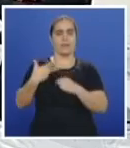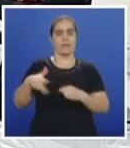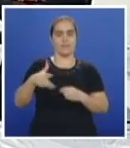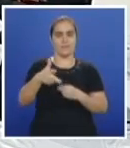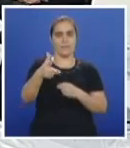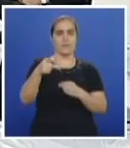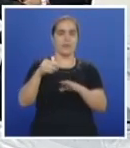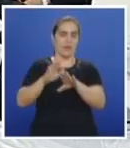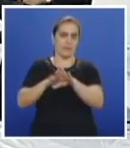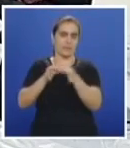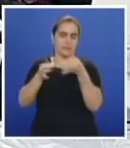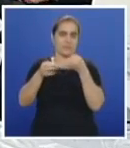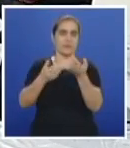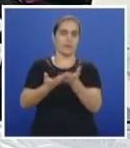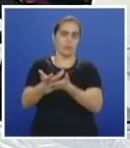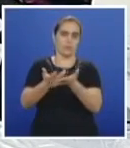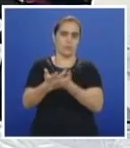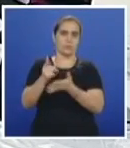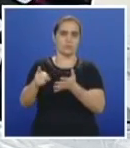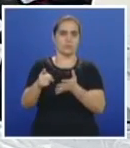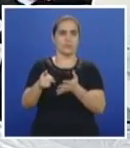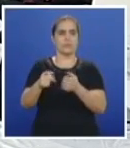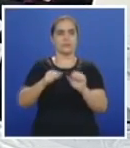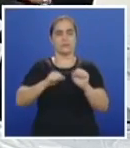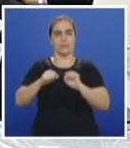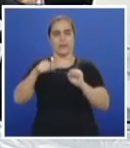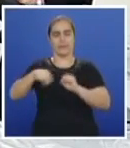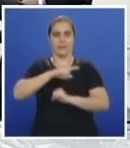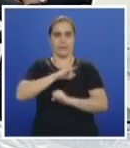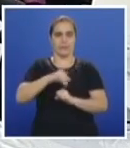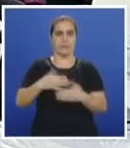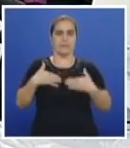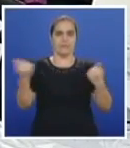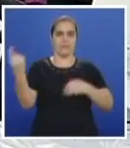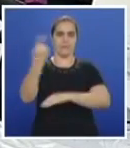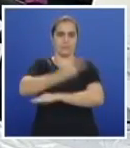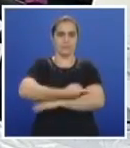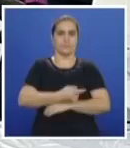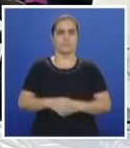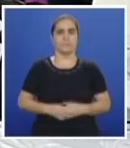para dar recomendaciones en materia de movilidad en Santiago del Cali. ¡Feliz día!